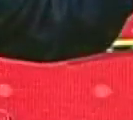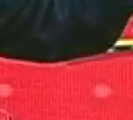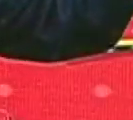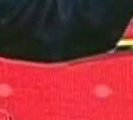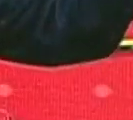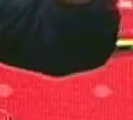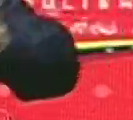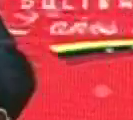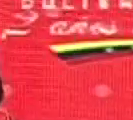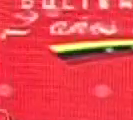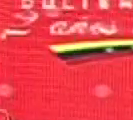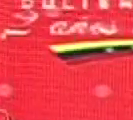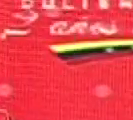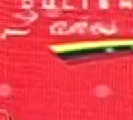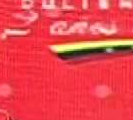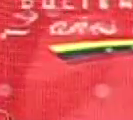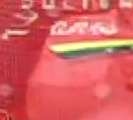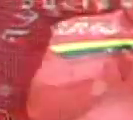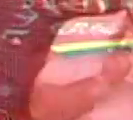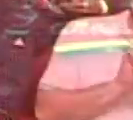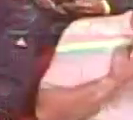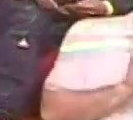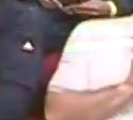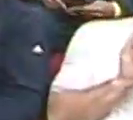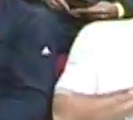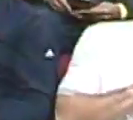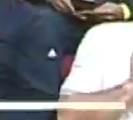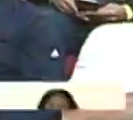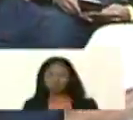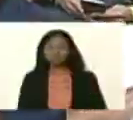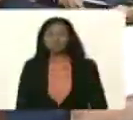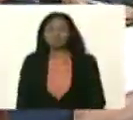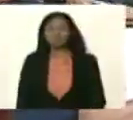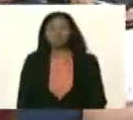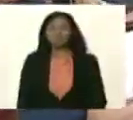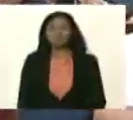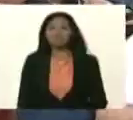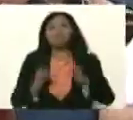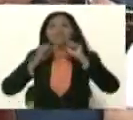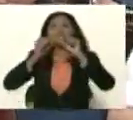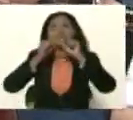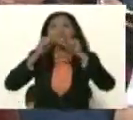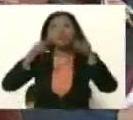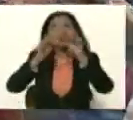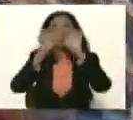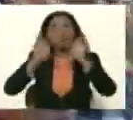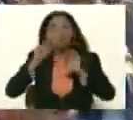aplausos y vivas hay que seguir avanzando